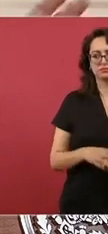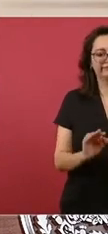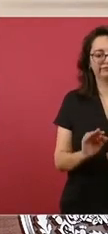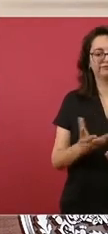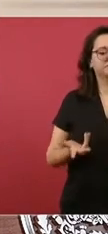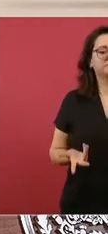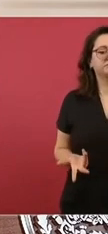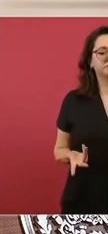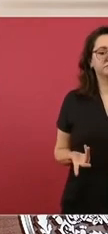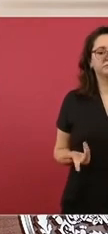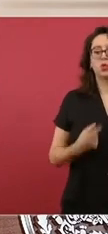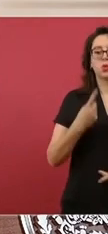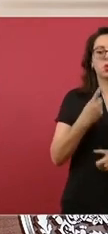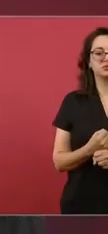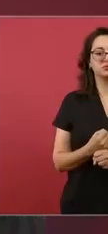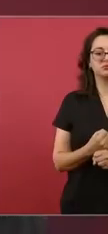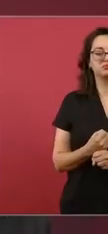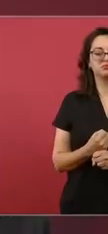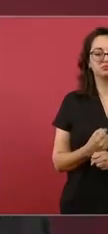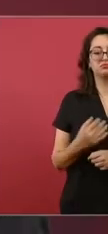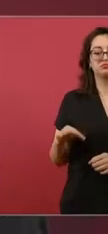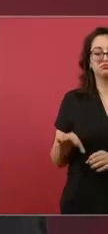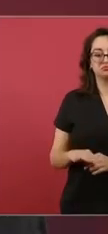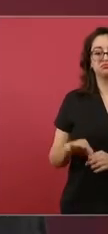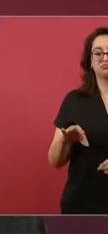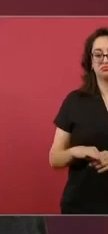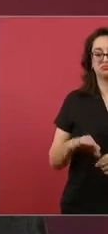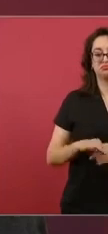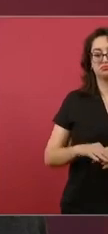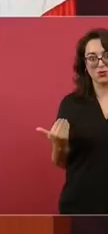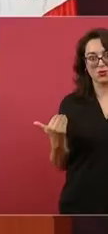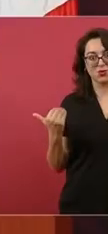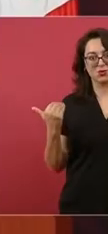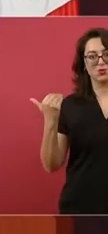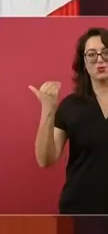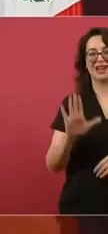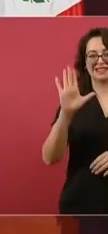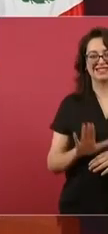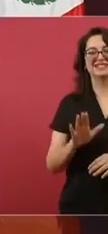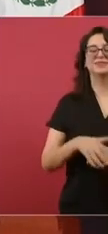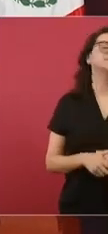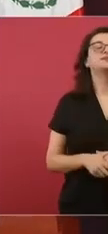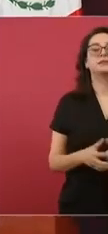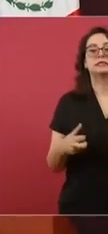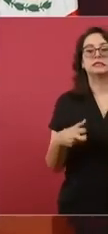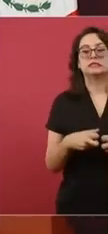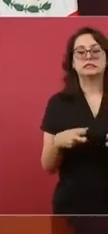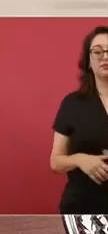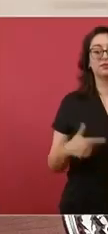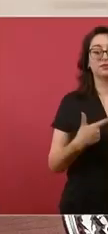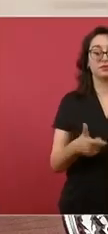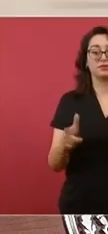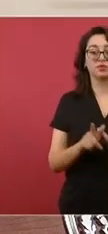porque en un año menos van a haber elecciones presidenciales. Entonces, se dan acusaciones.